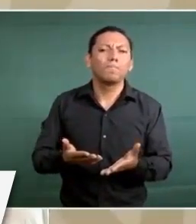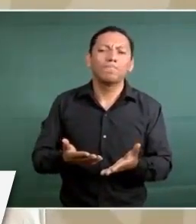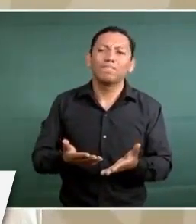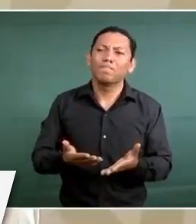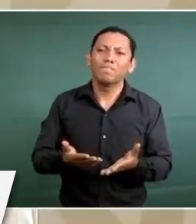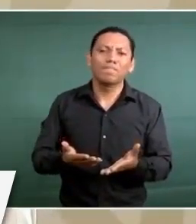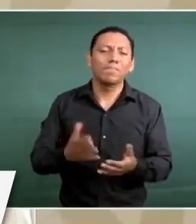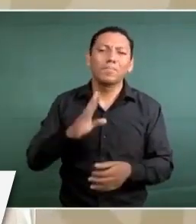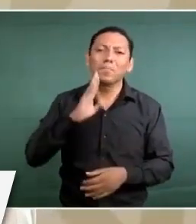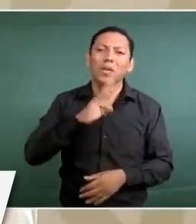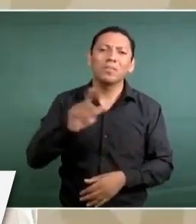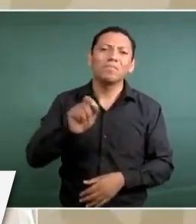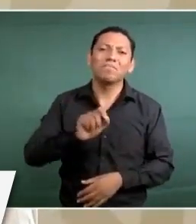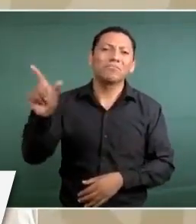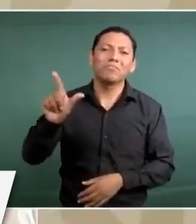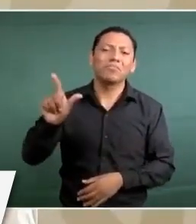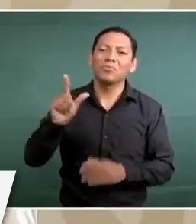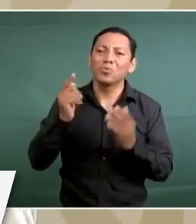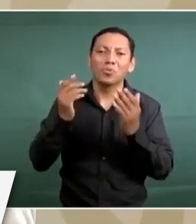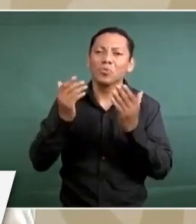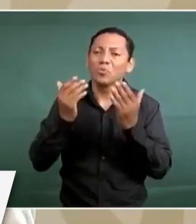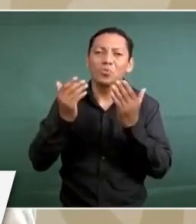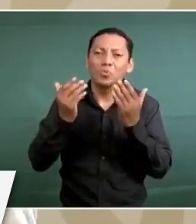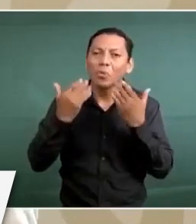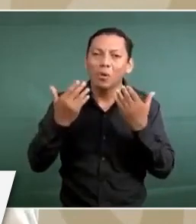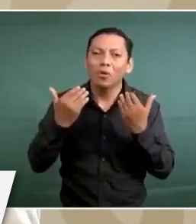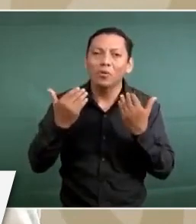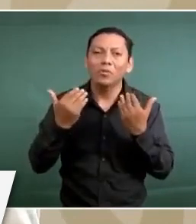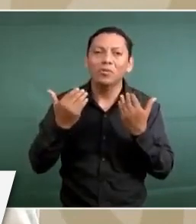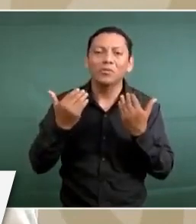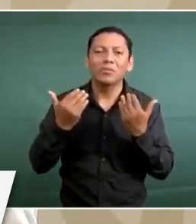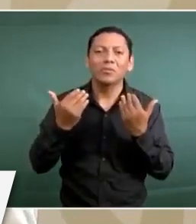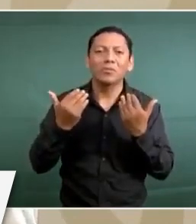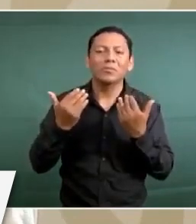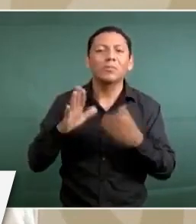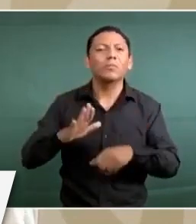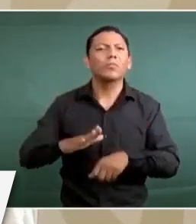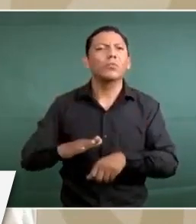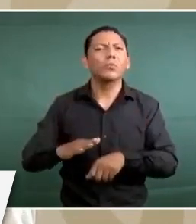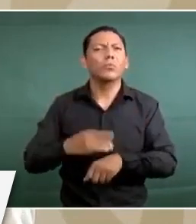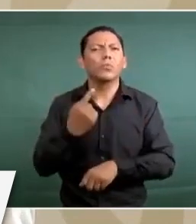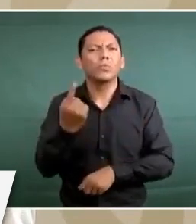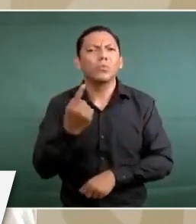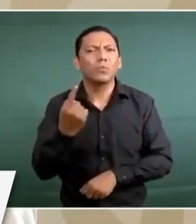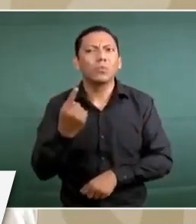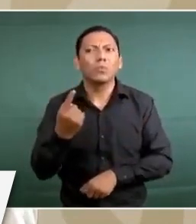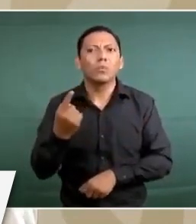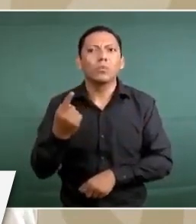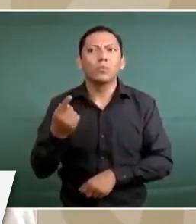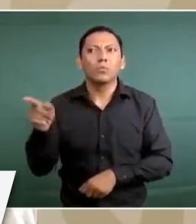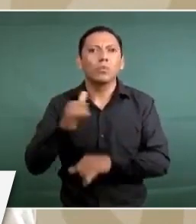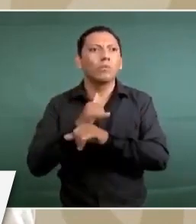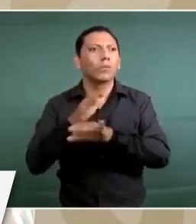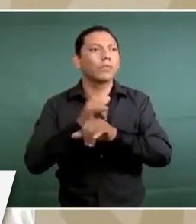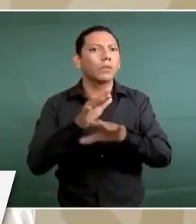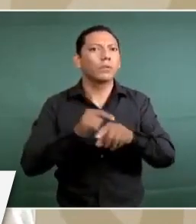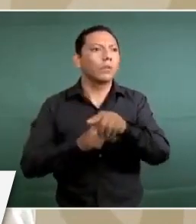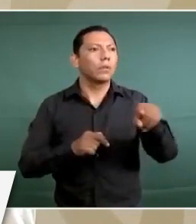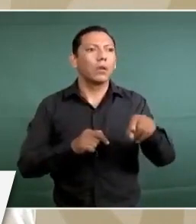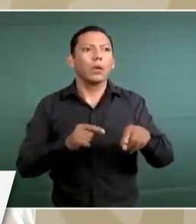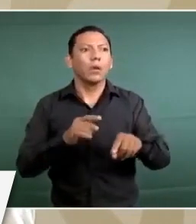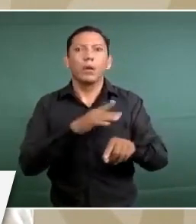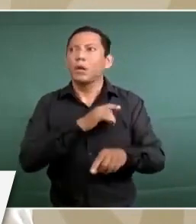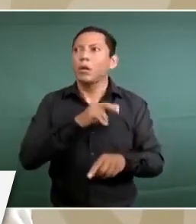profesionalismo, sobre todo porque producen alarma, inquietud, miedo